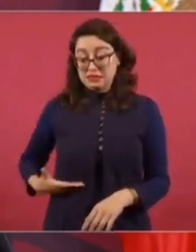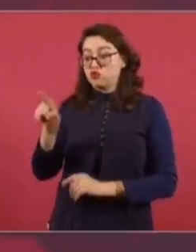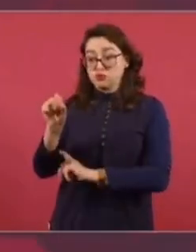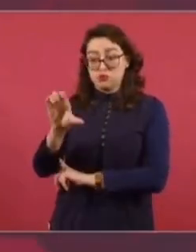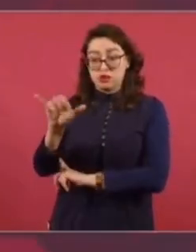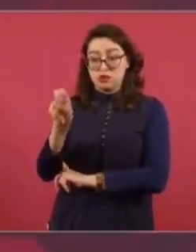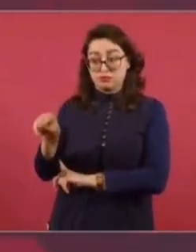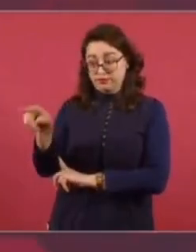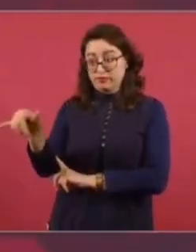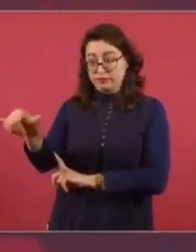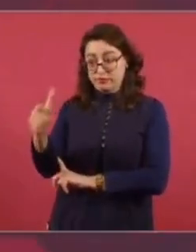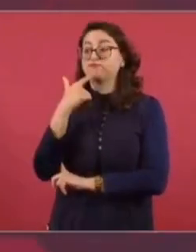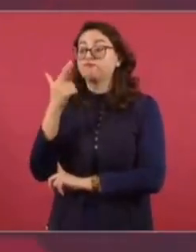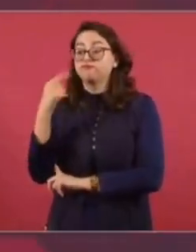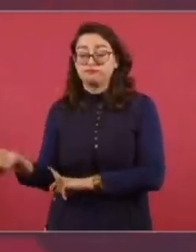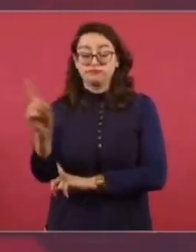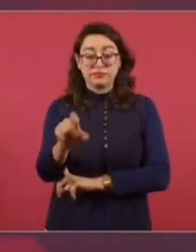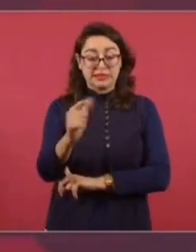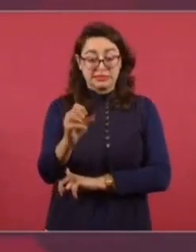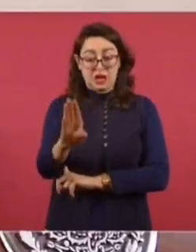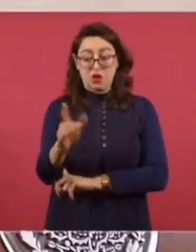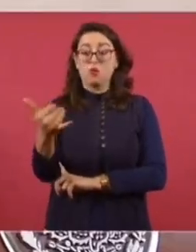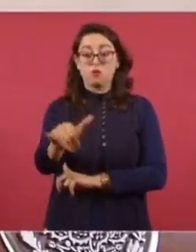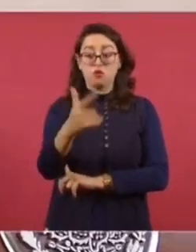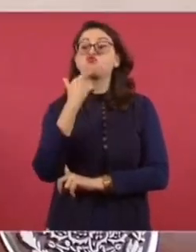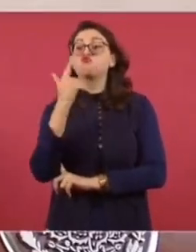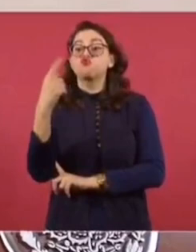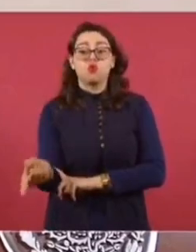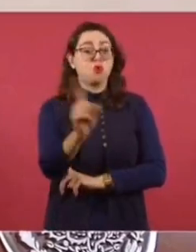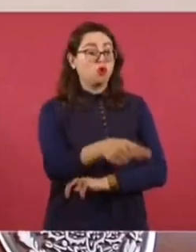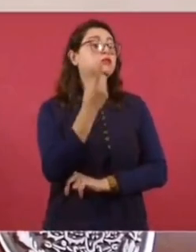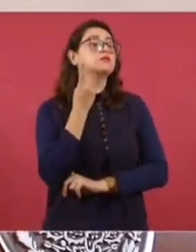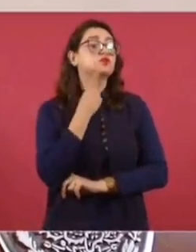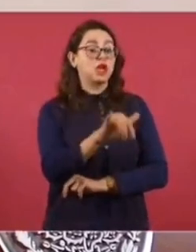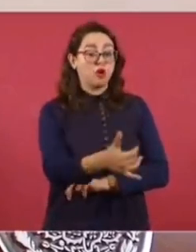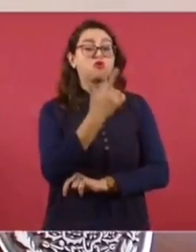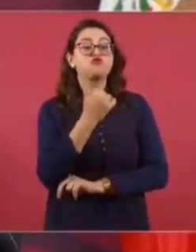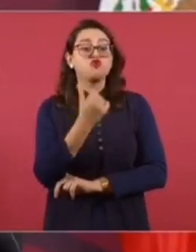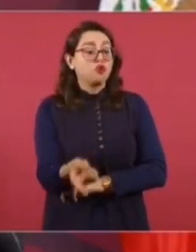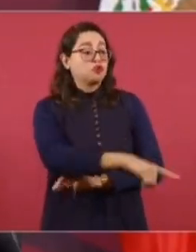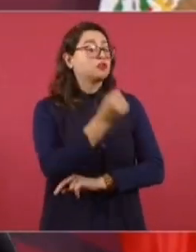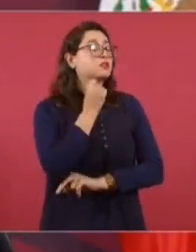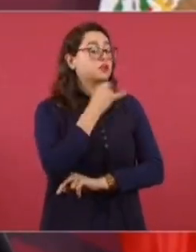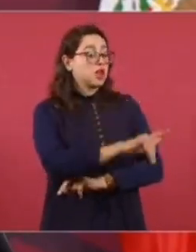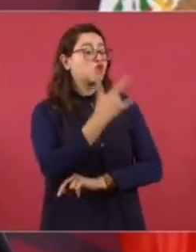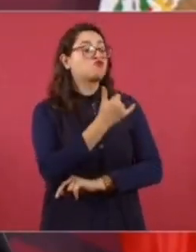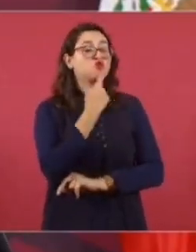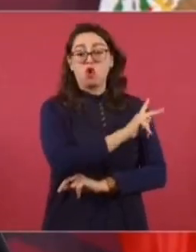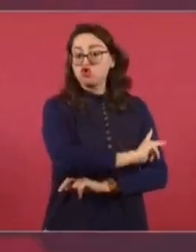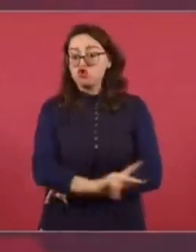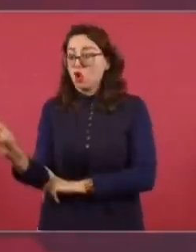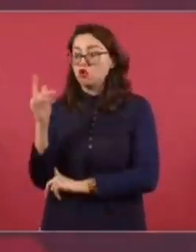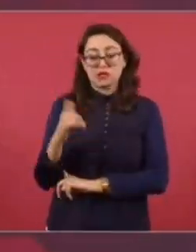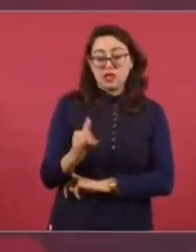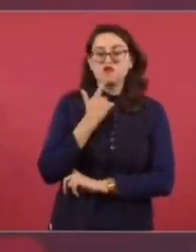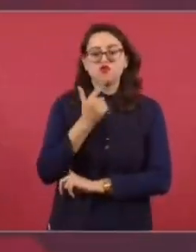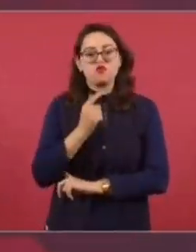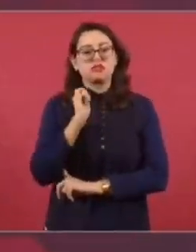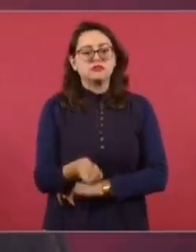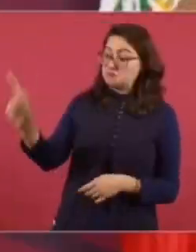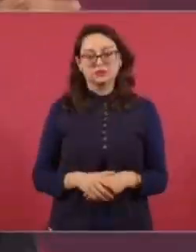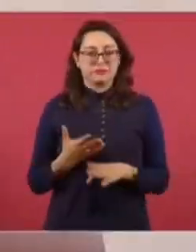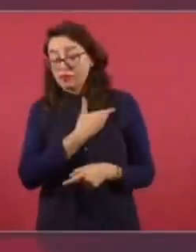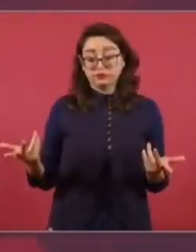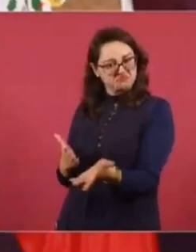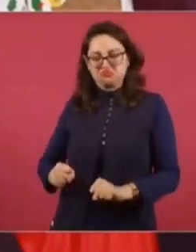teléfono rojo. Y el secretario de gobernación le levantaba el teléfono rojo y el presidente le levantaba el teléfono rojo a quien estuviese de presidente en la Suprema